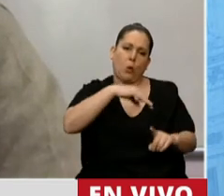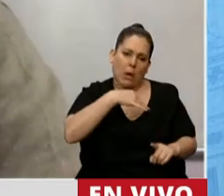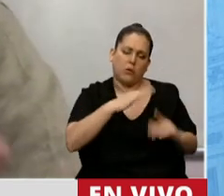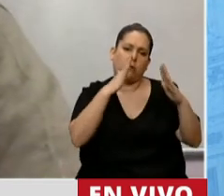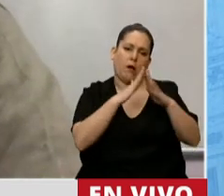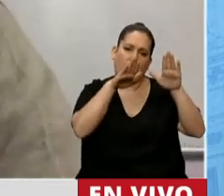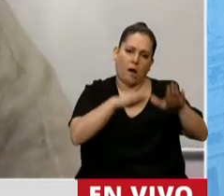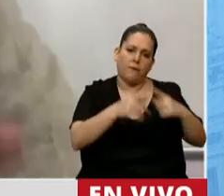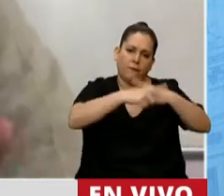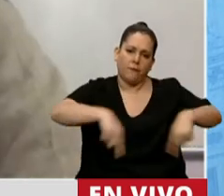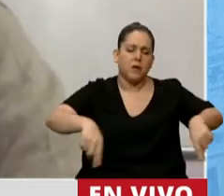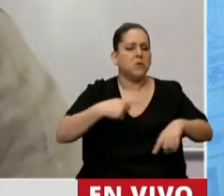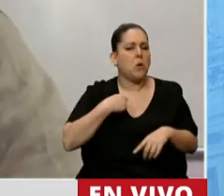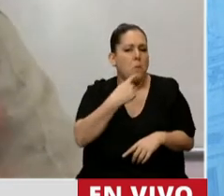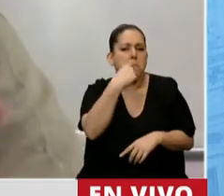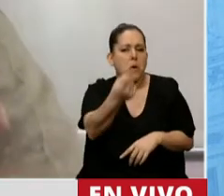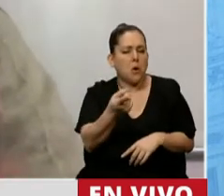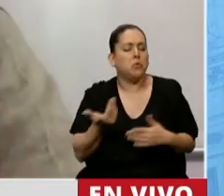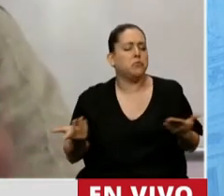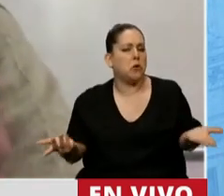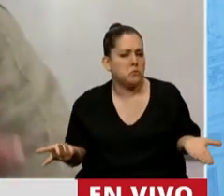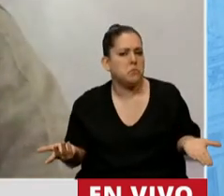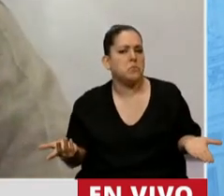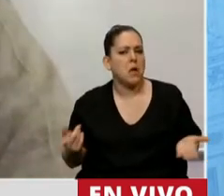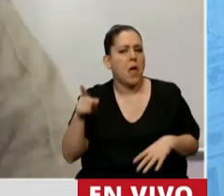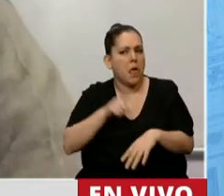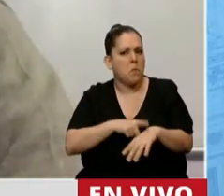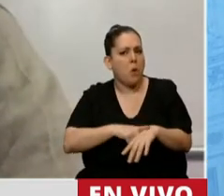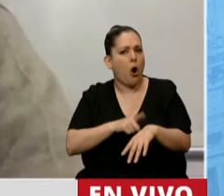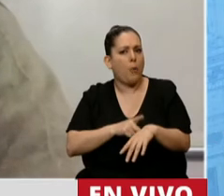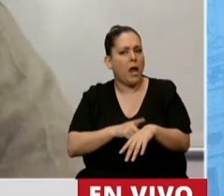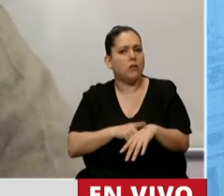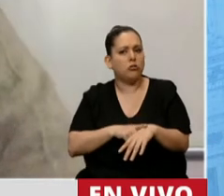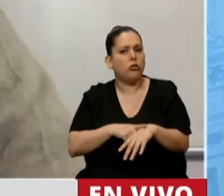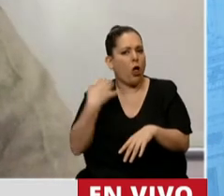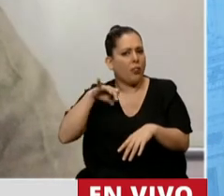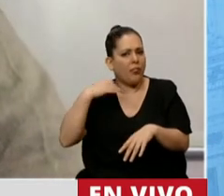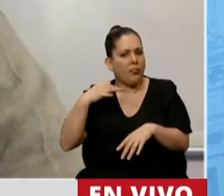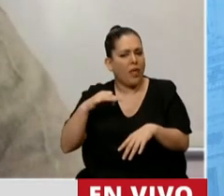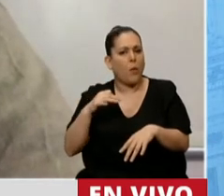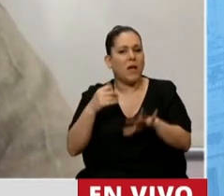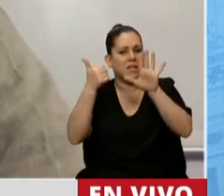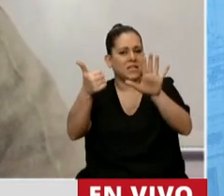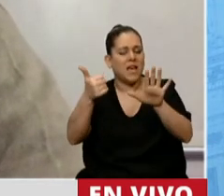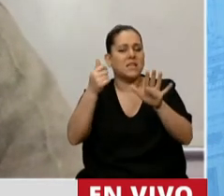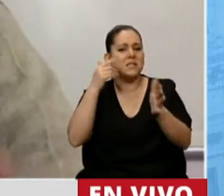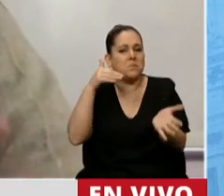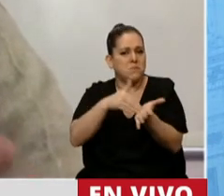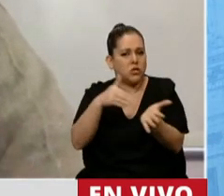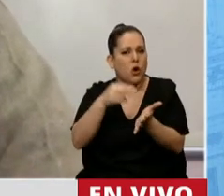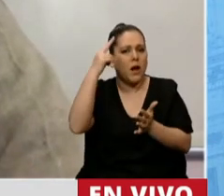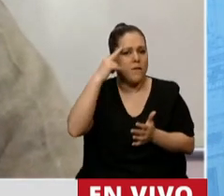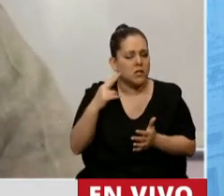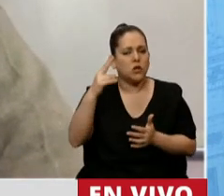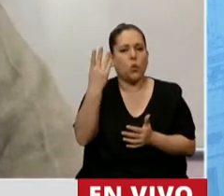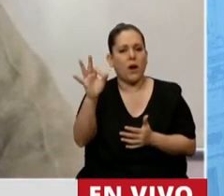quisiera decirle, señor presidente, un momento en el cual se tiene que invertir más de 16.940.000